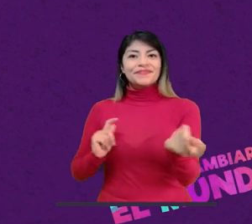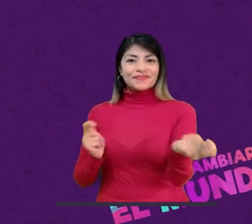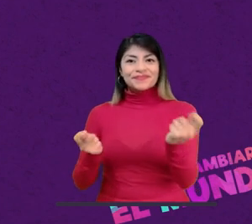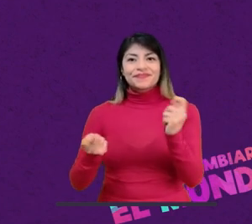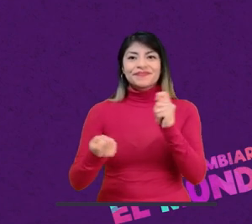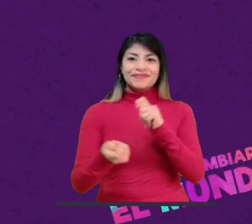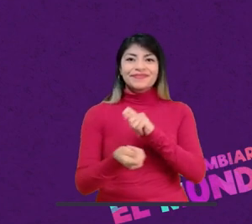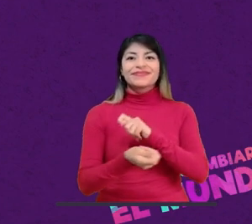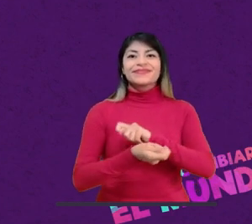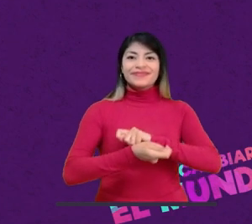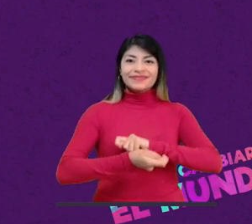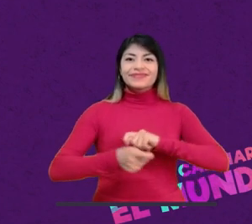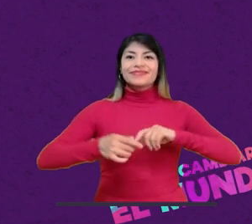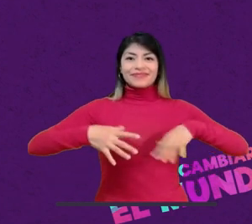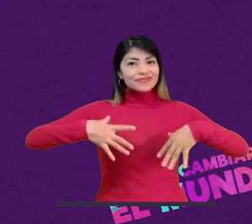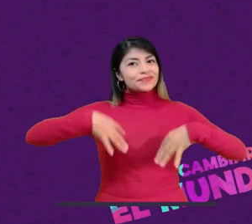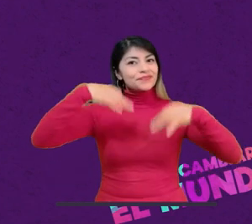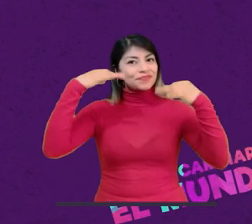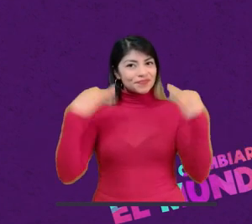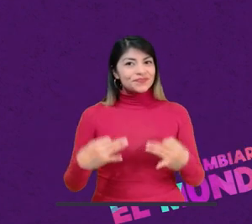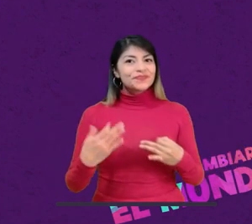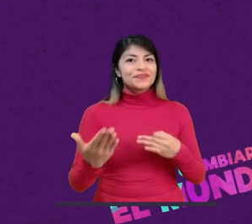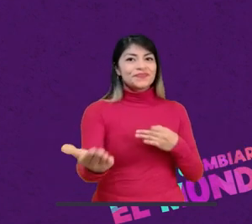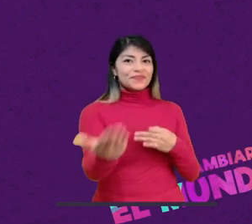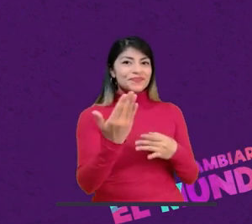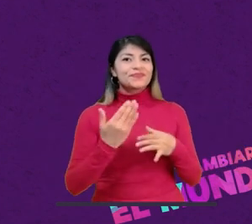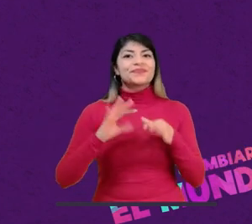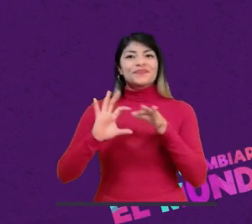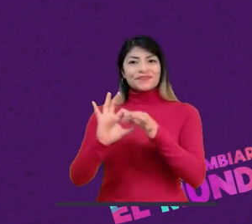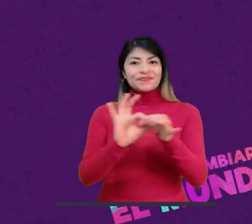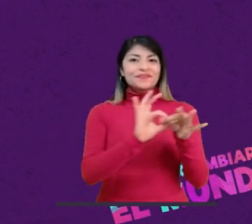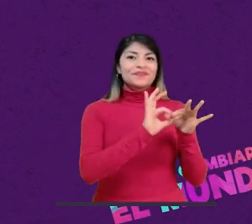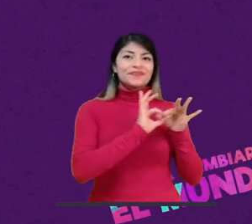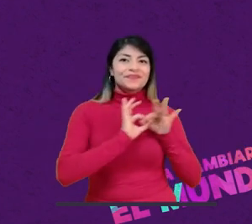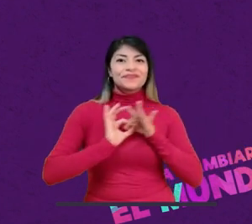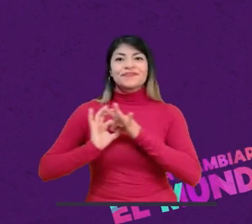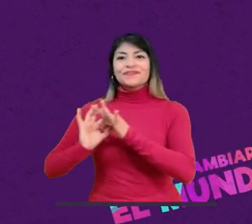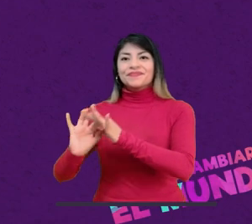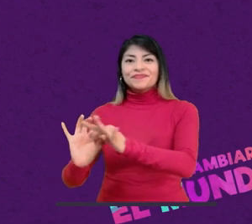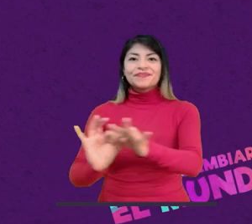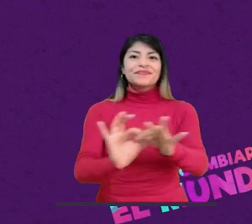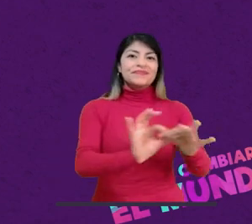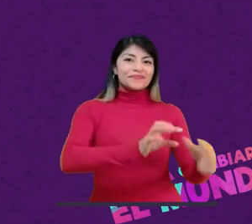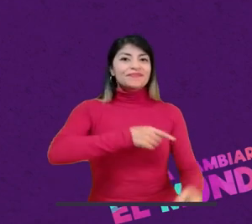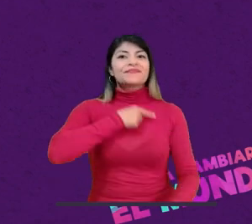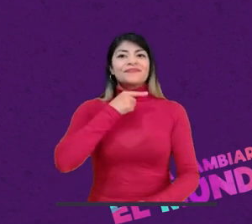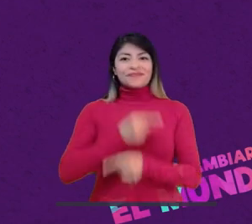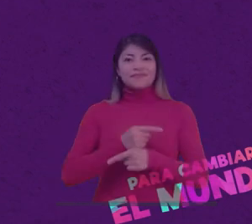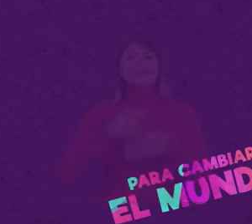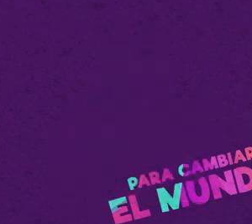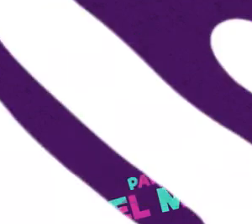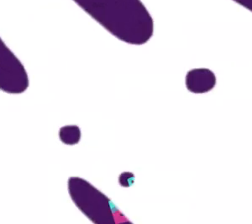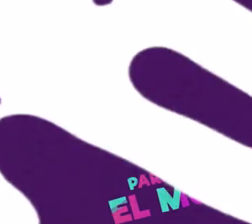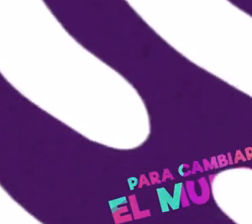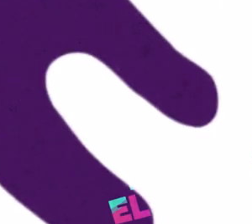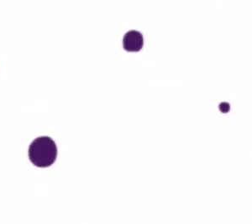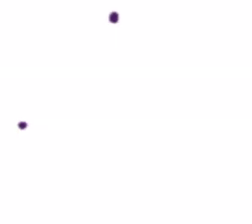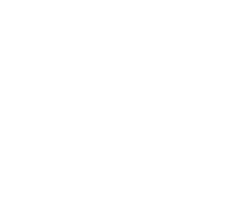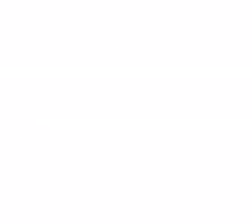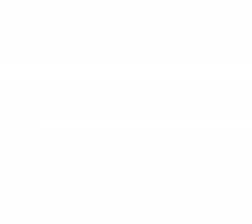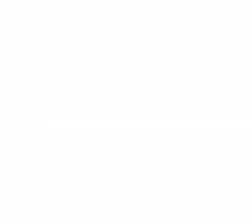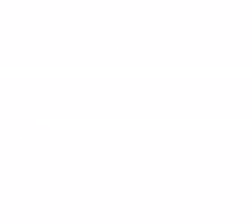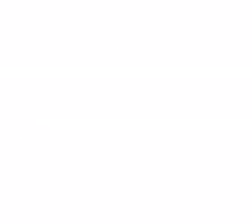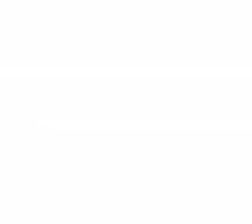para cambiar el mundo. Esto puede ser real, unidos lo podemos lograr.